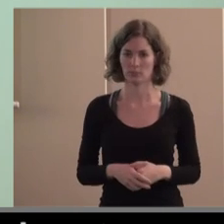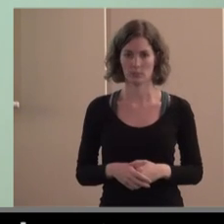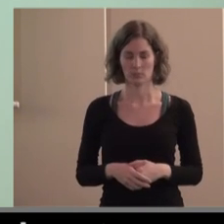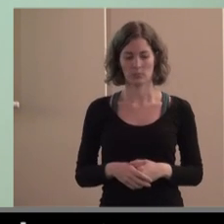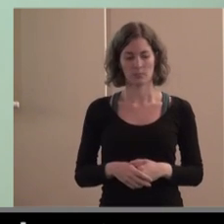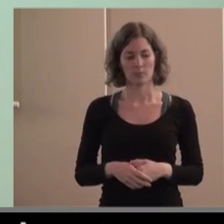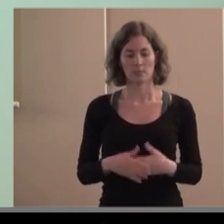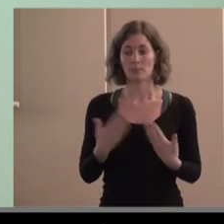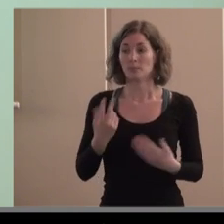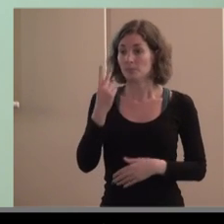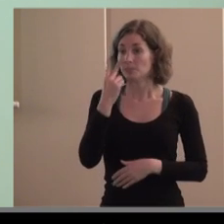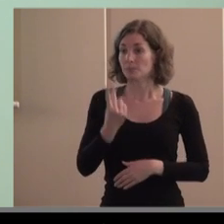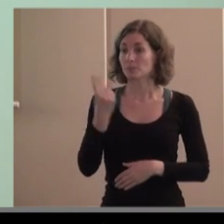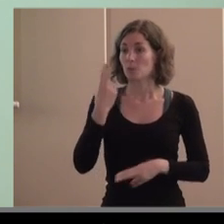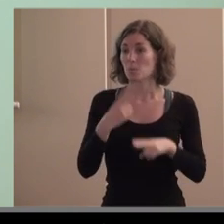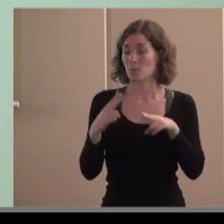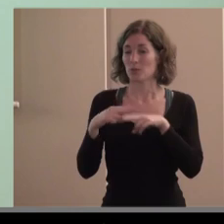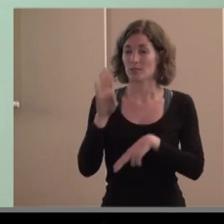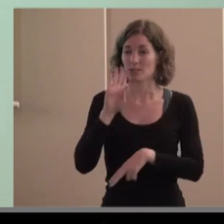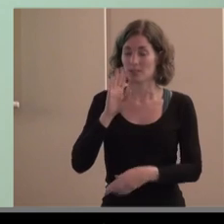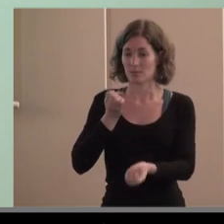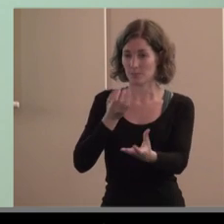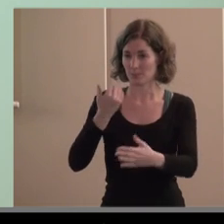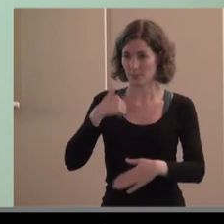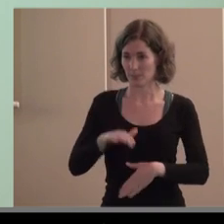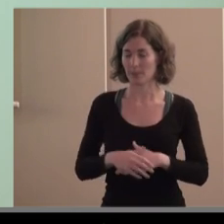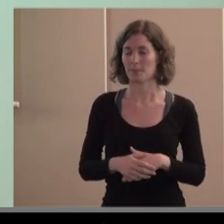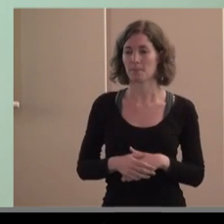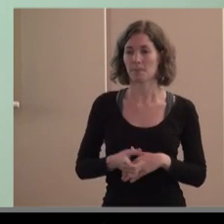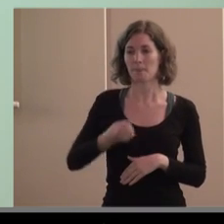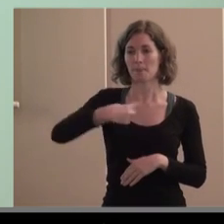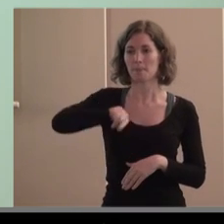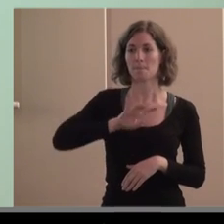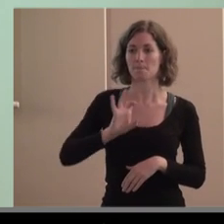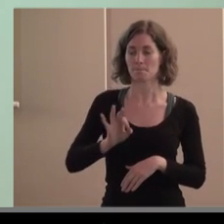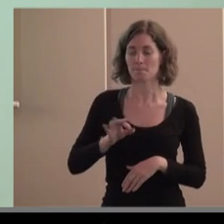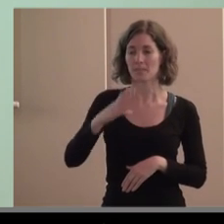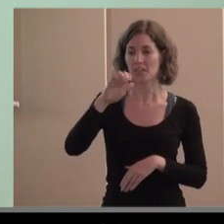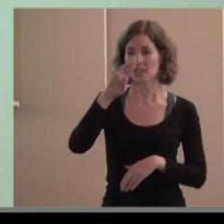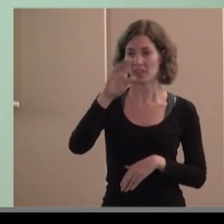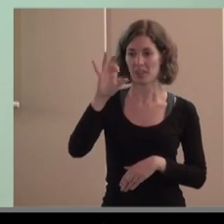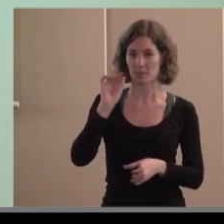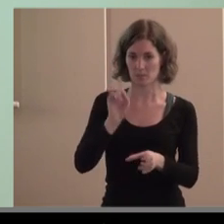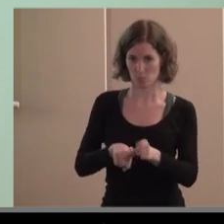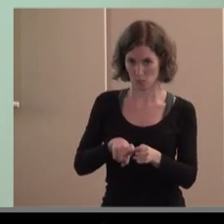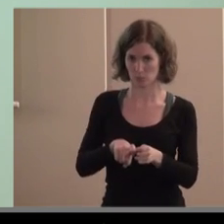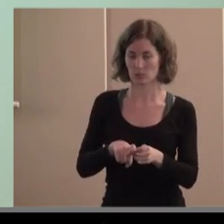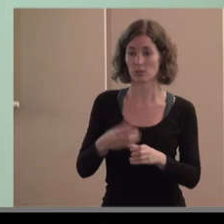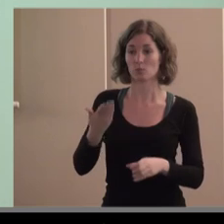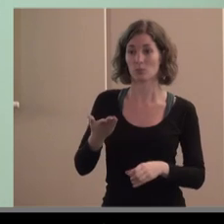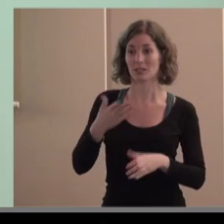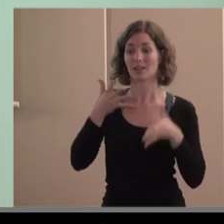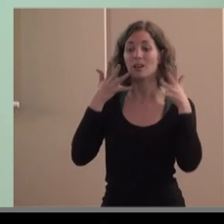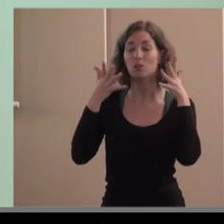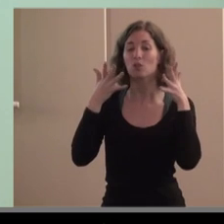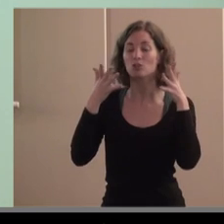estas son las políticas que las que os he dicho con anterioridad somos efectivamente miembros de CEPES y por lo tanto representamos desde CEPES al Consejo Estatal